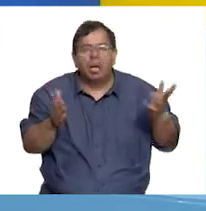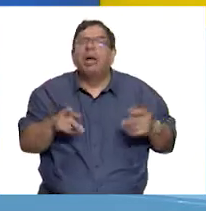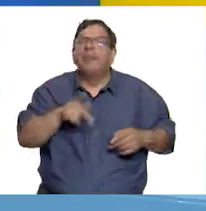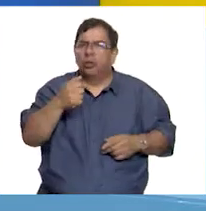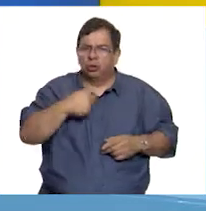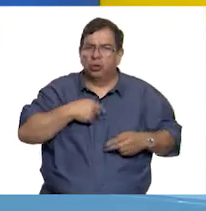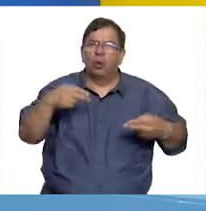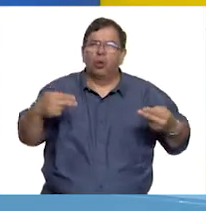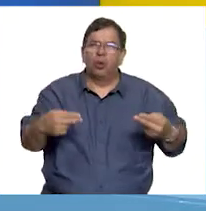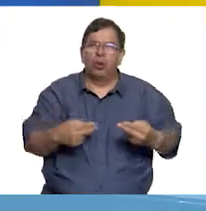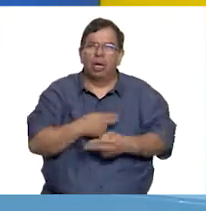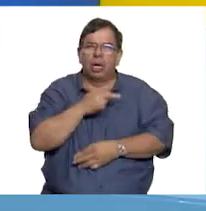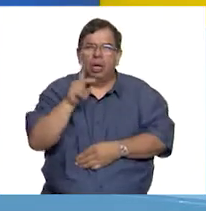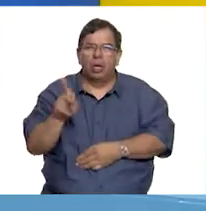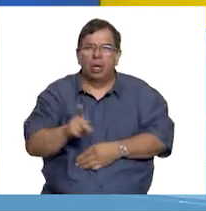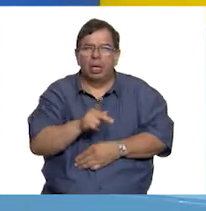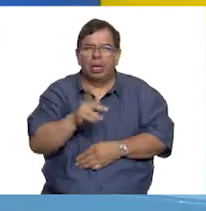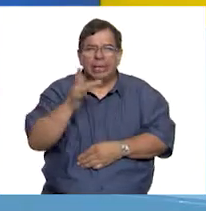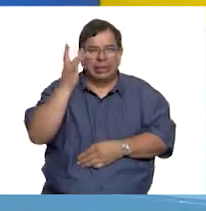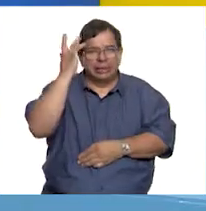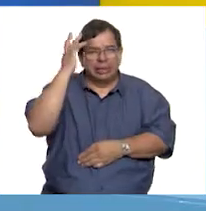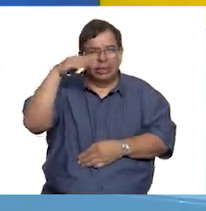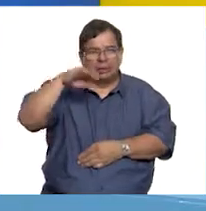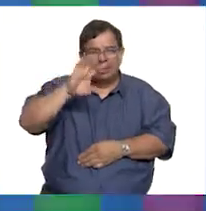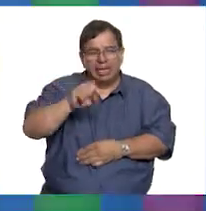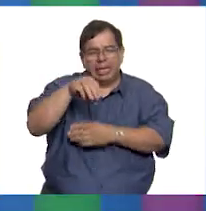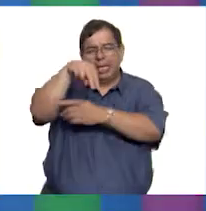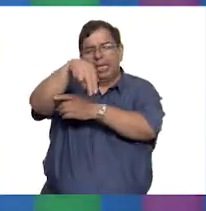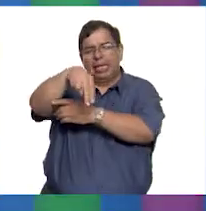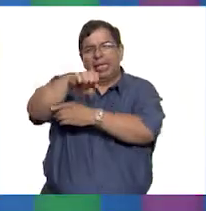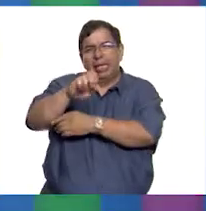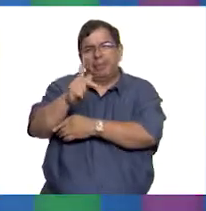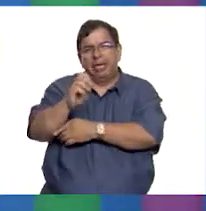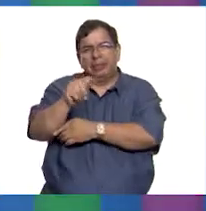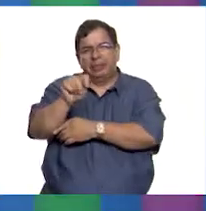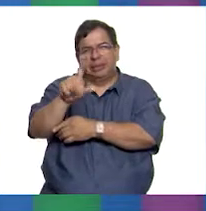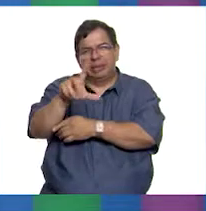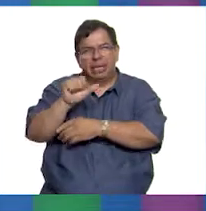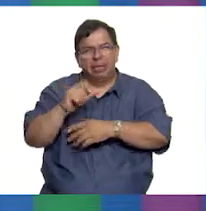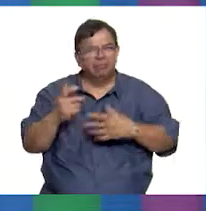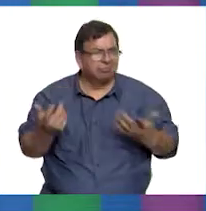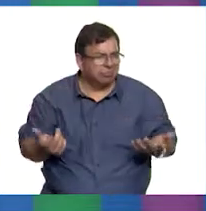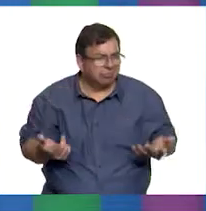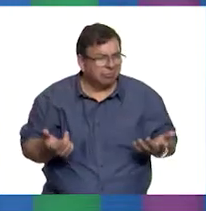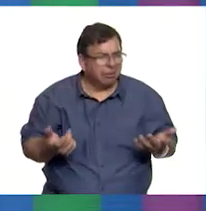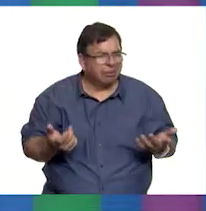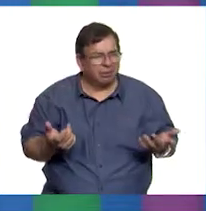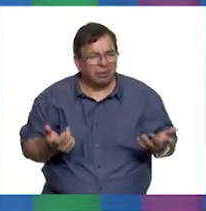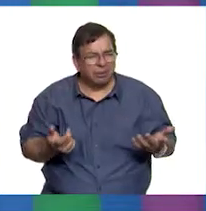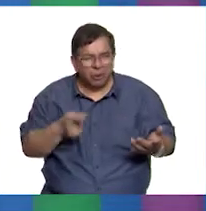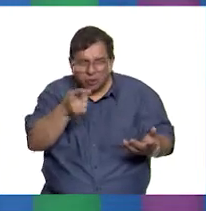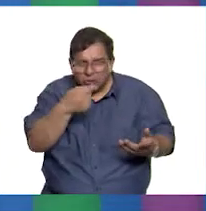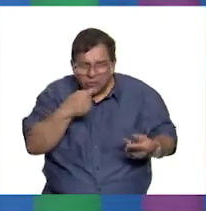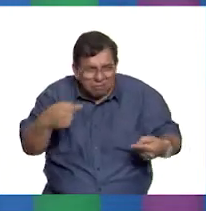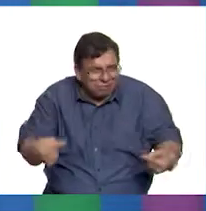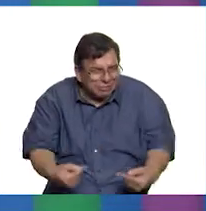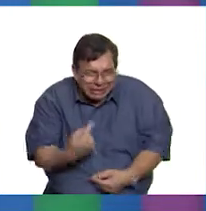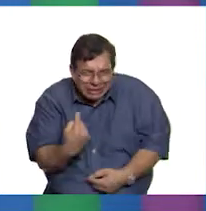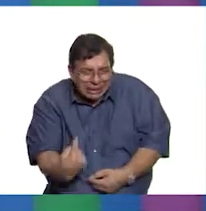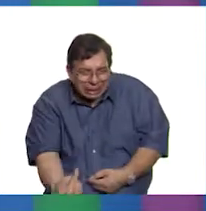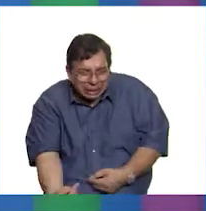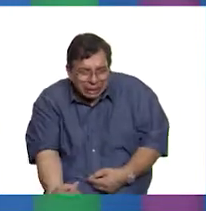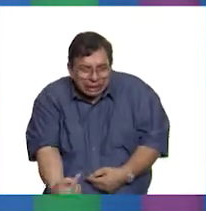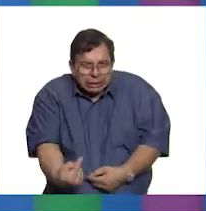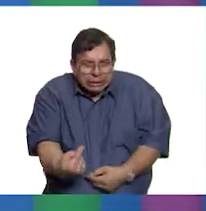que nací en el pueblo de San Miguel Nepantla. En algún lado leí que desde muy pequeñita te empezó a gustar